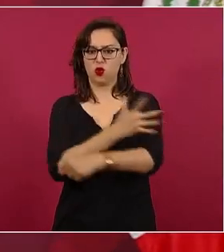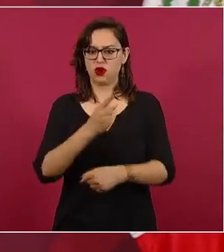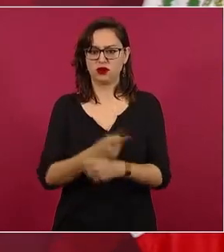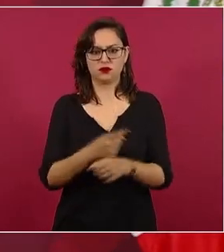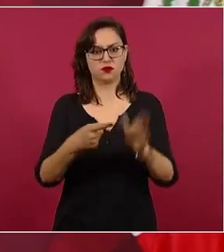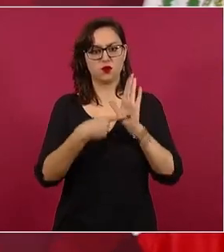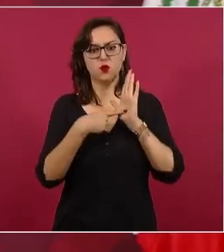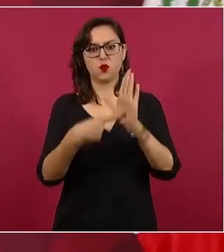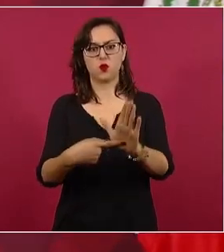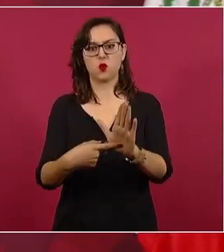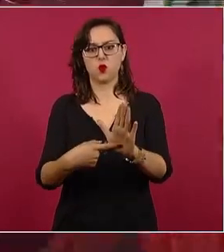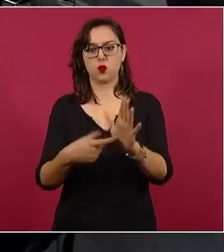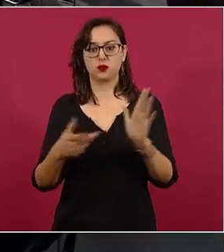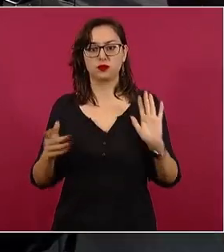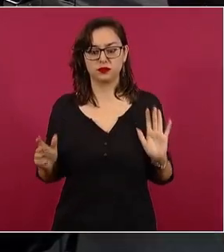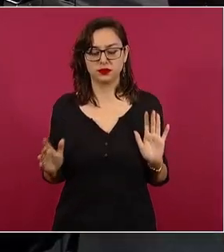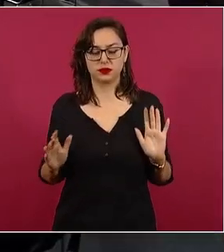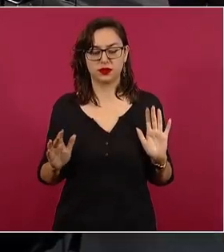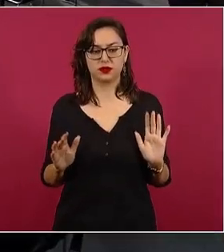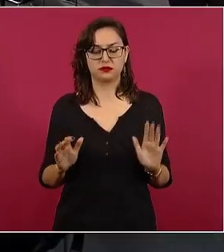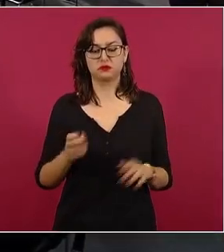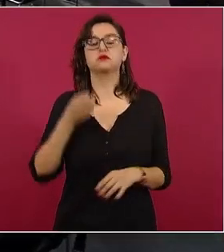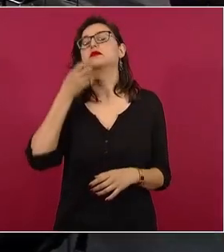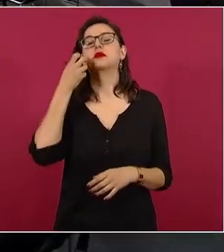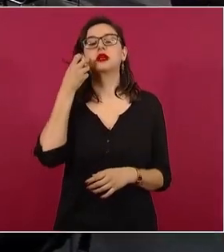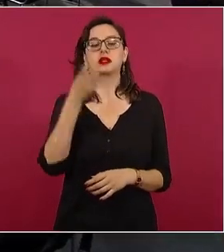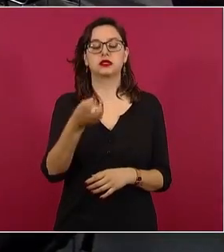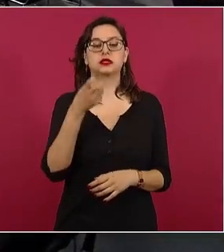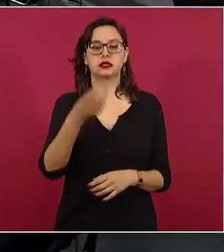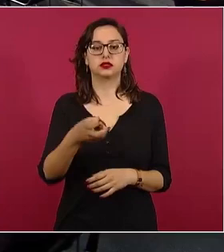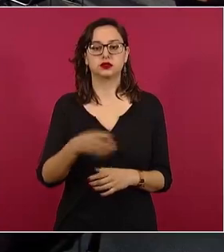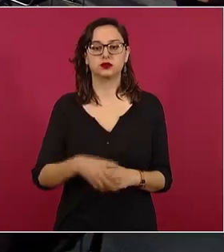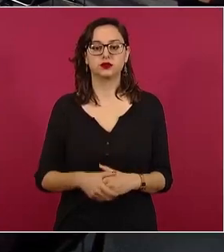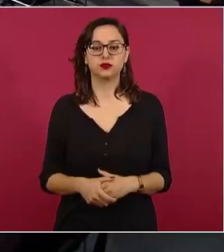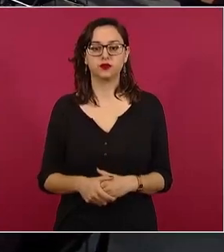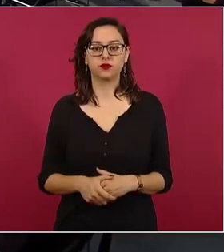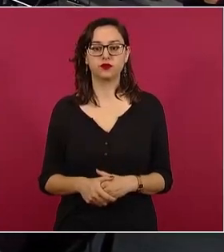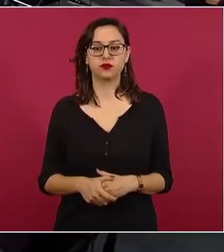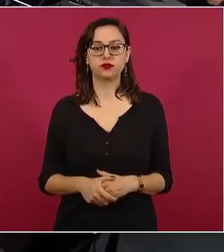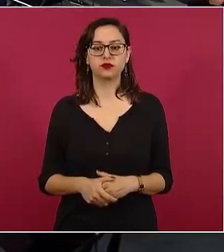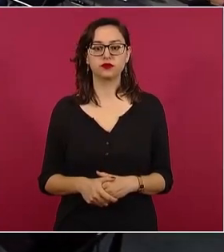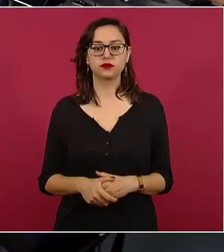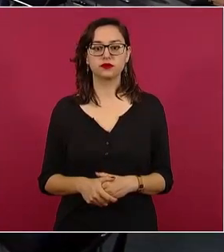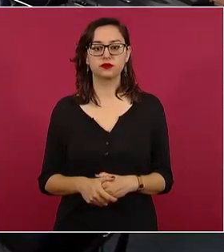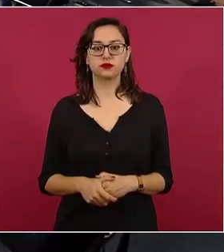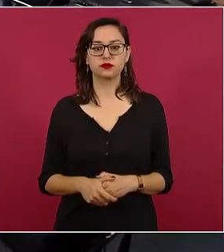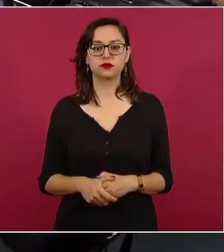eso es lo que podemos comentar no